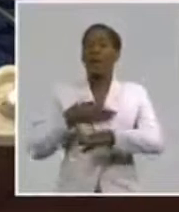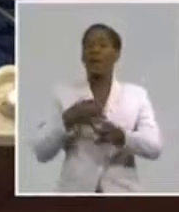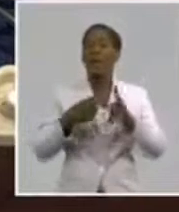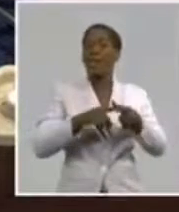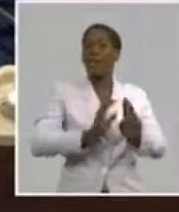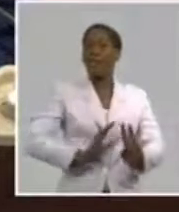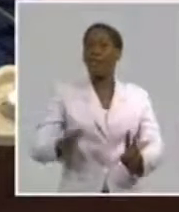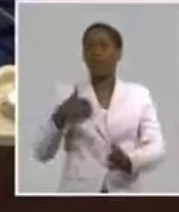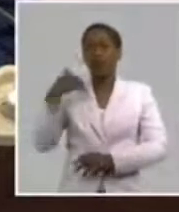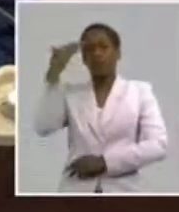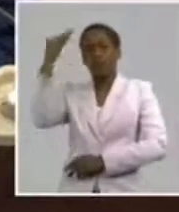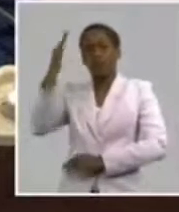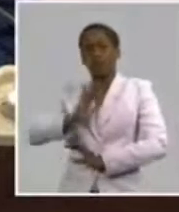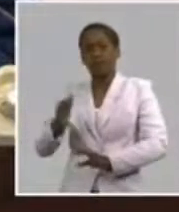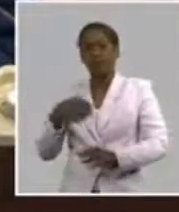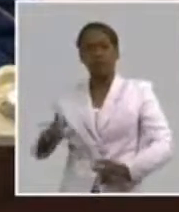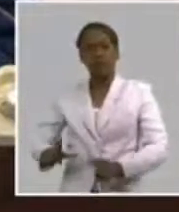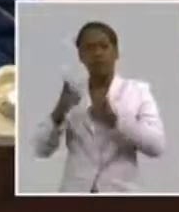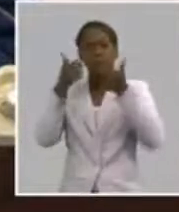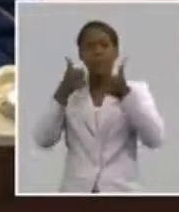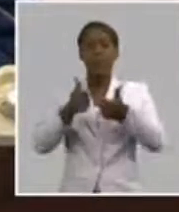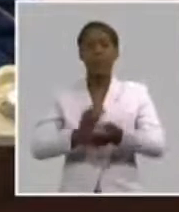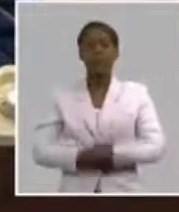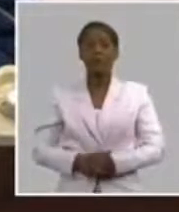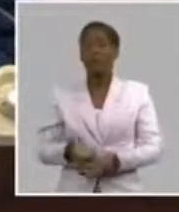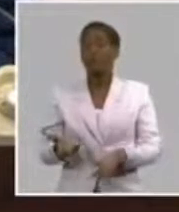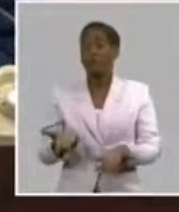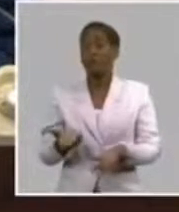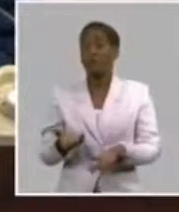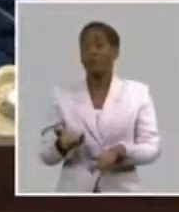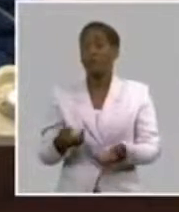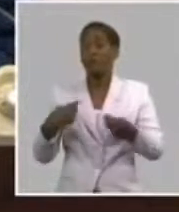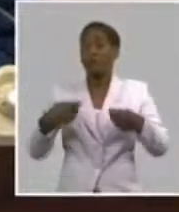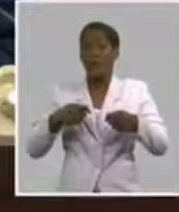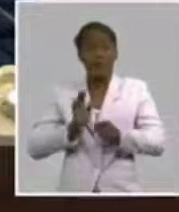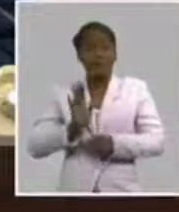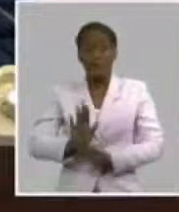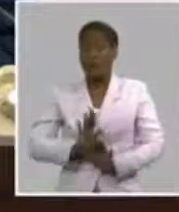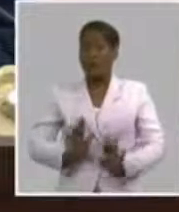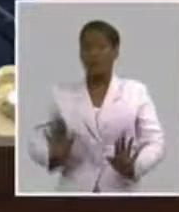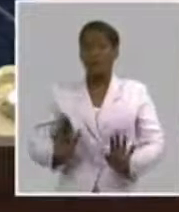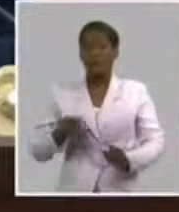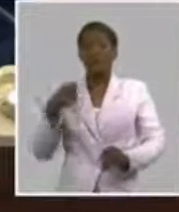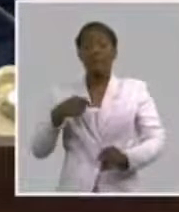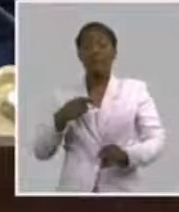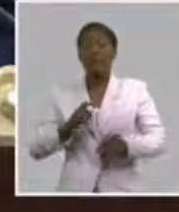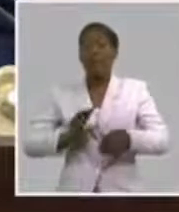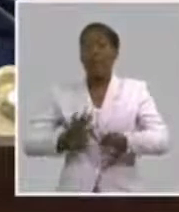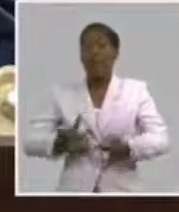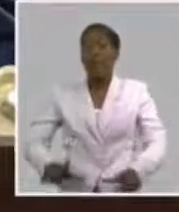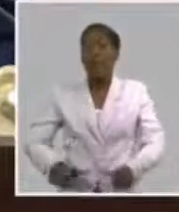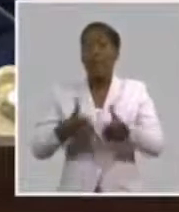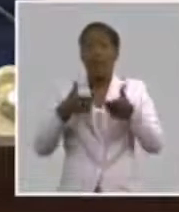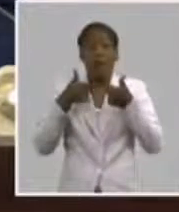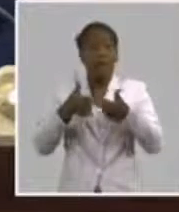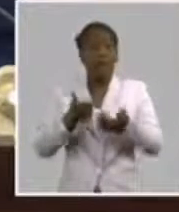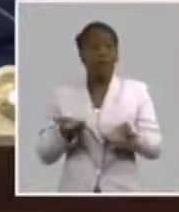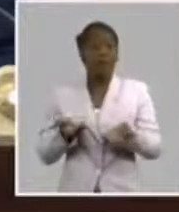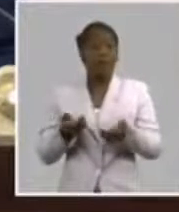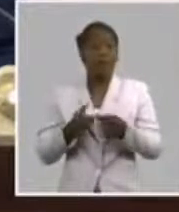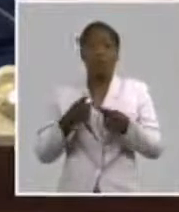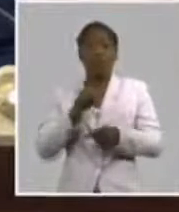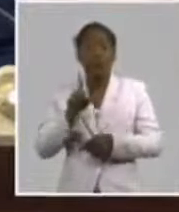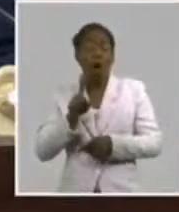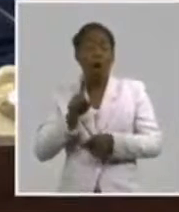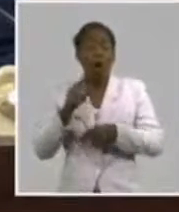Esa capacidad hay que desarrollarla. Si no, también haramos en el mar. Una persona que no tenga esas características no dirige.